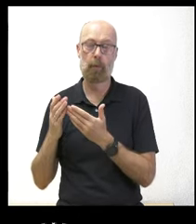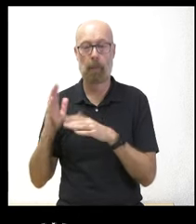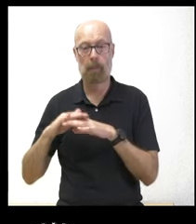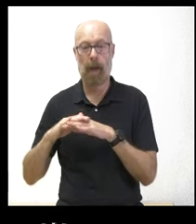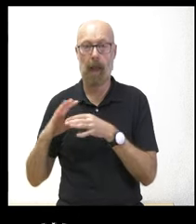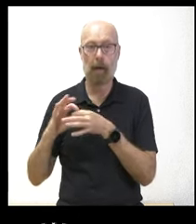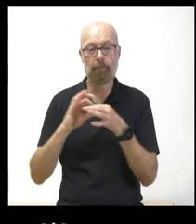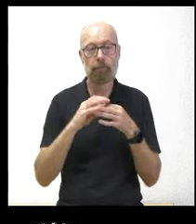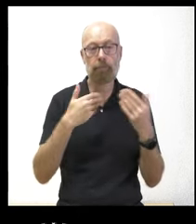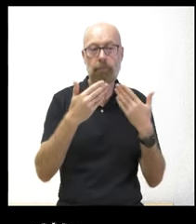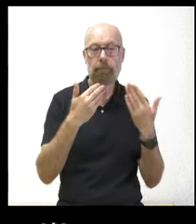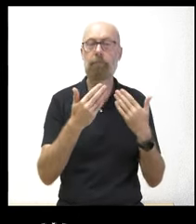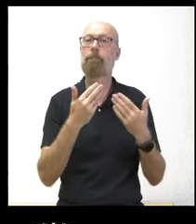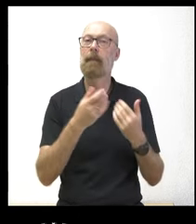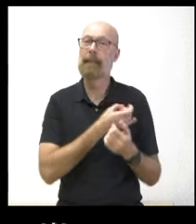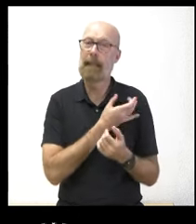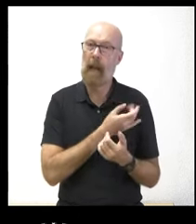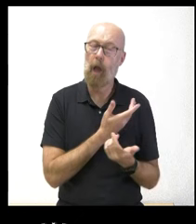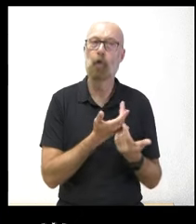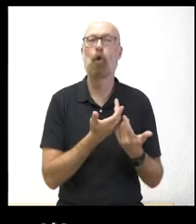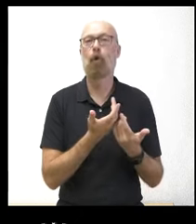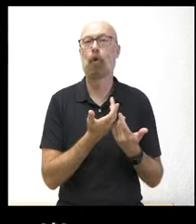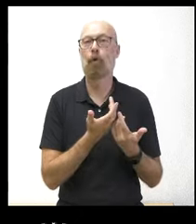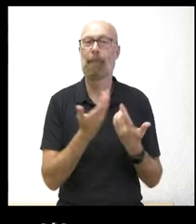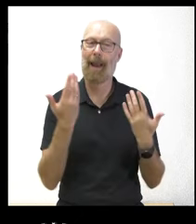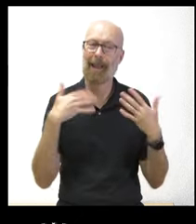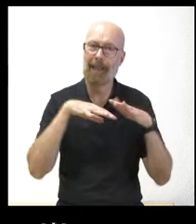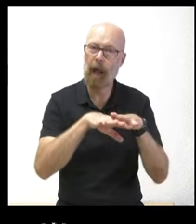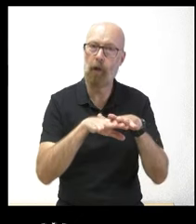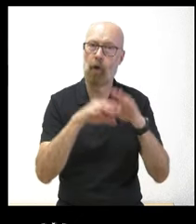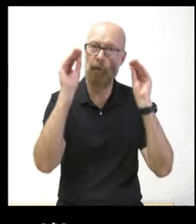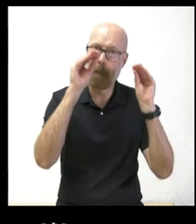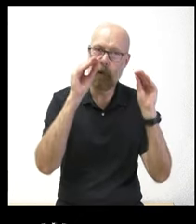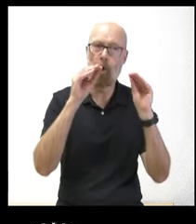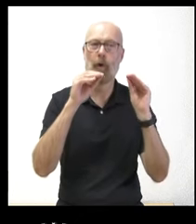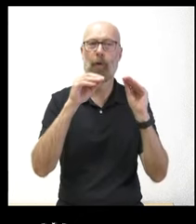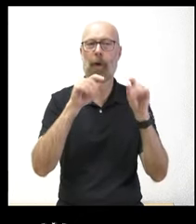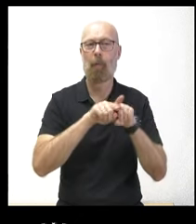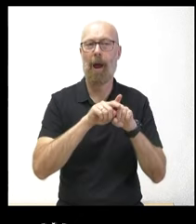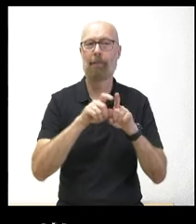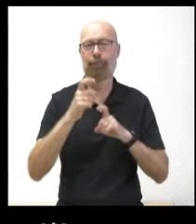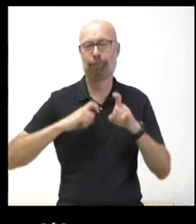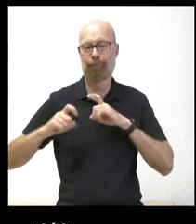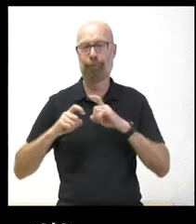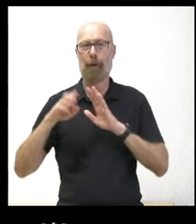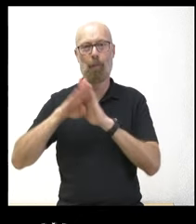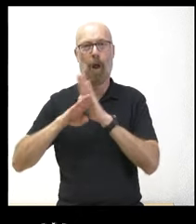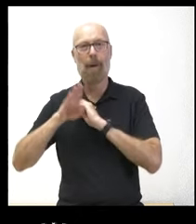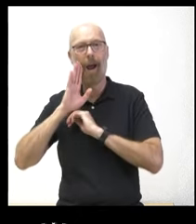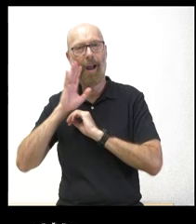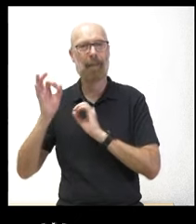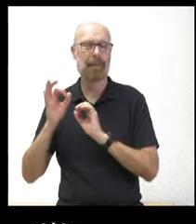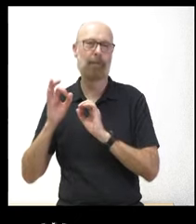integración en la formación, recuperación de estos programas. No me ha quedado claro si